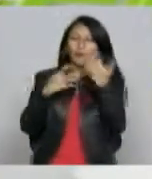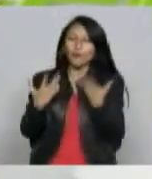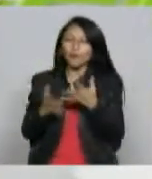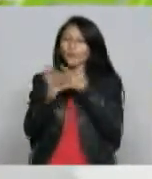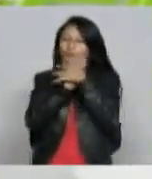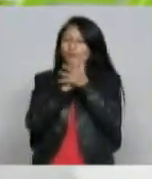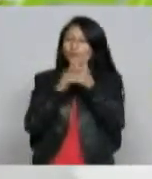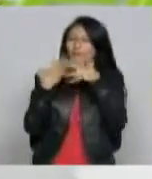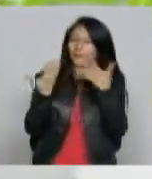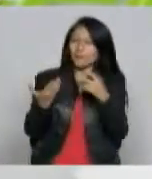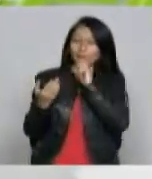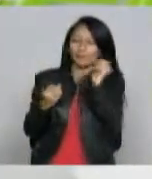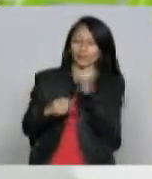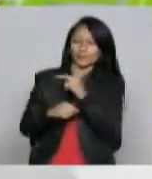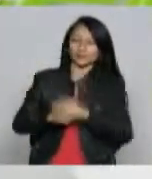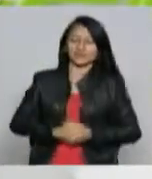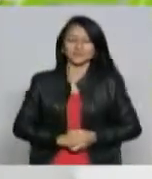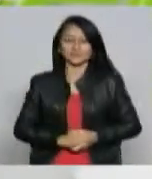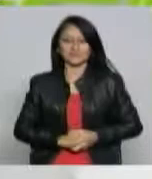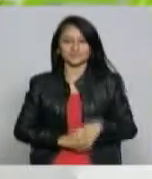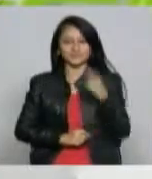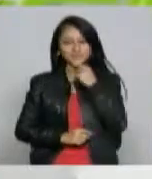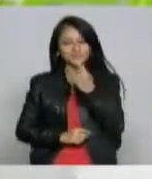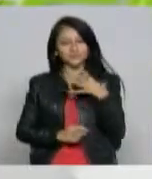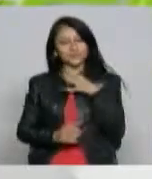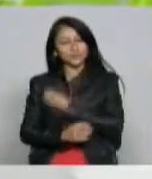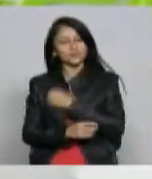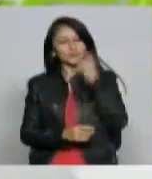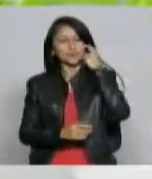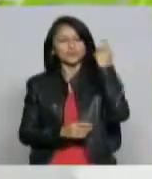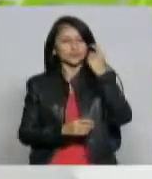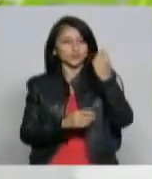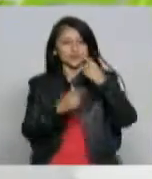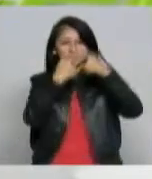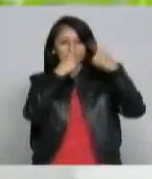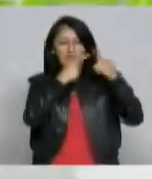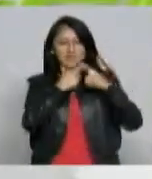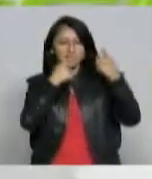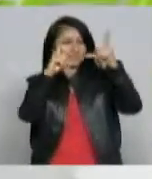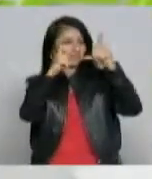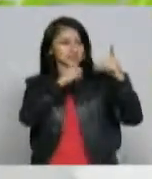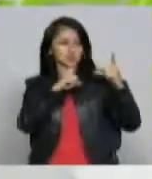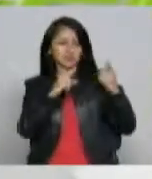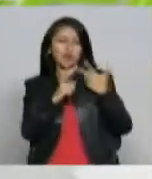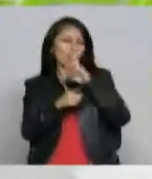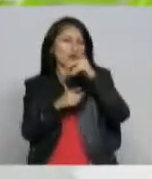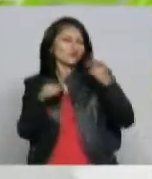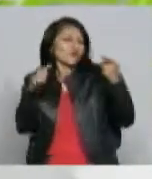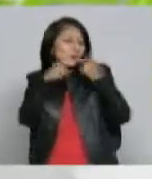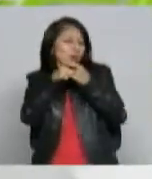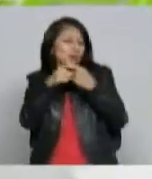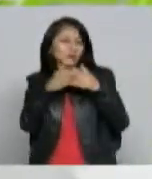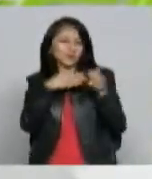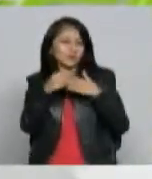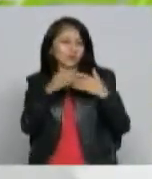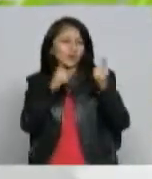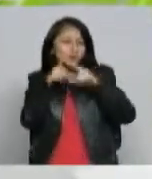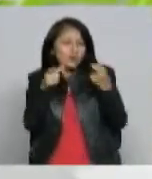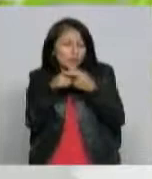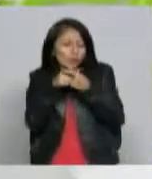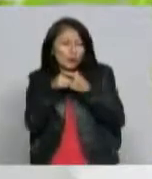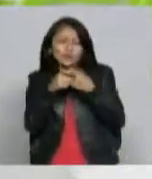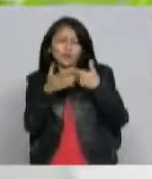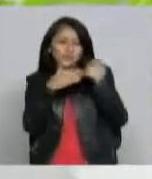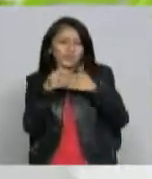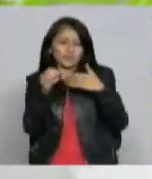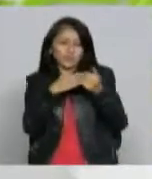de sala de prensa? digamos que comenzamos a visitar los canales comunitarios y vivos que muchos de ellos están hechos en unas casas muy pequeñas